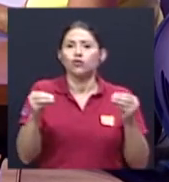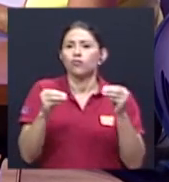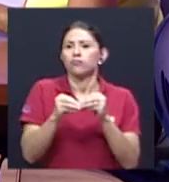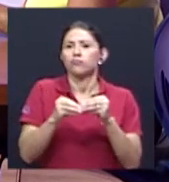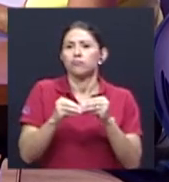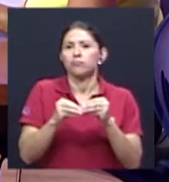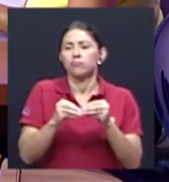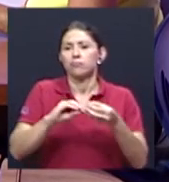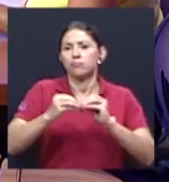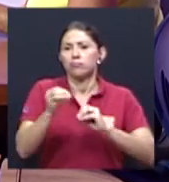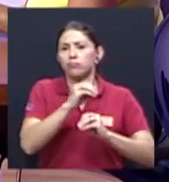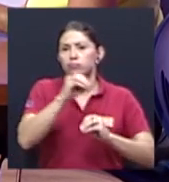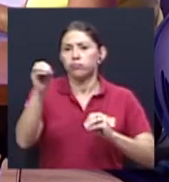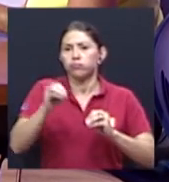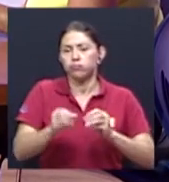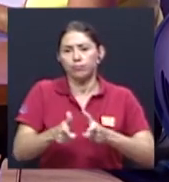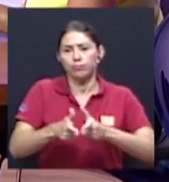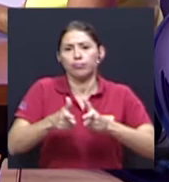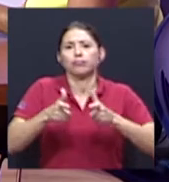de la población